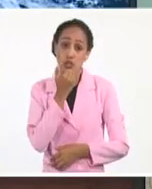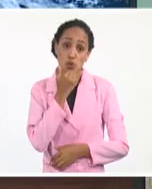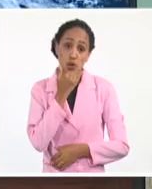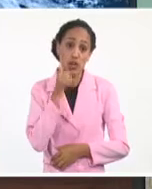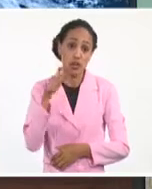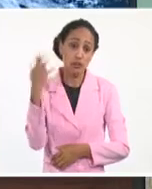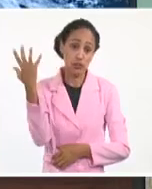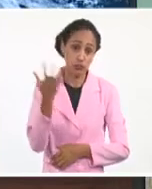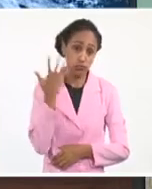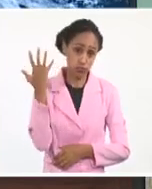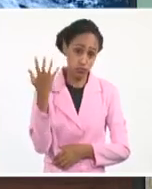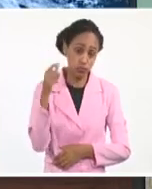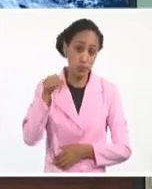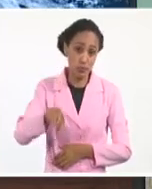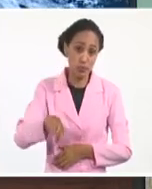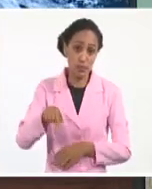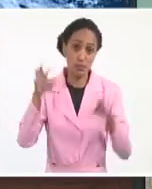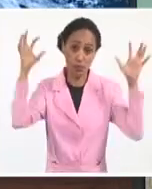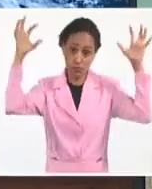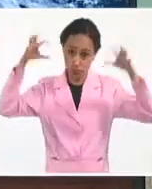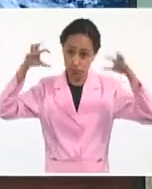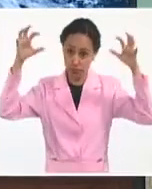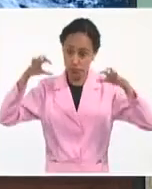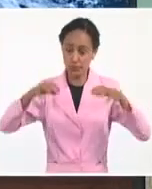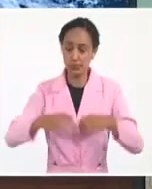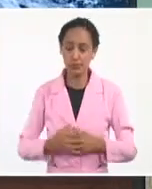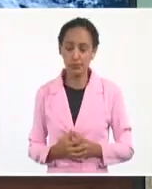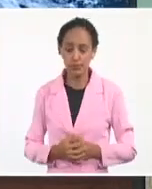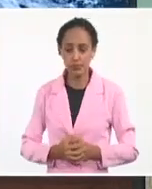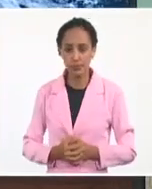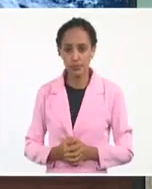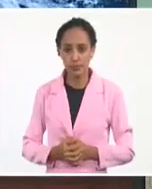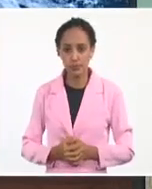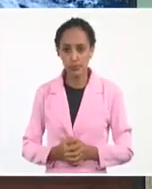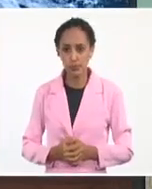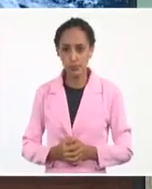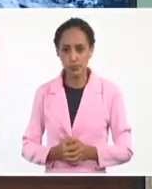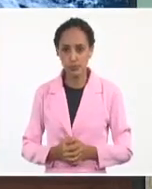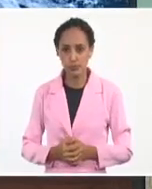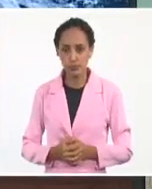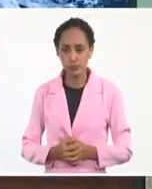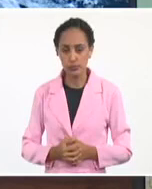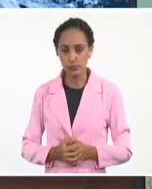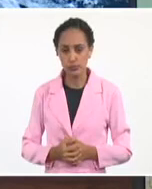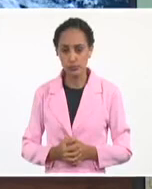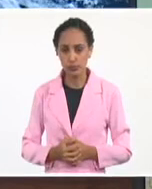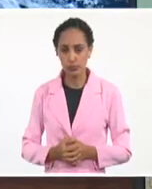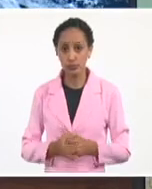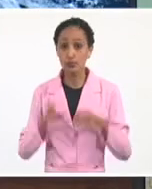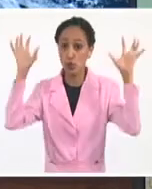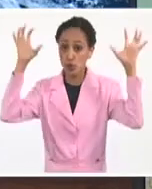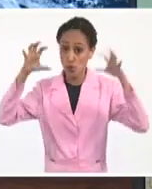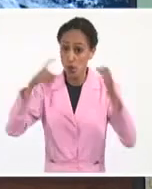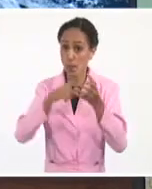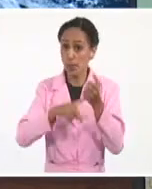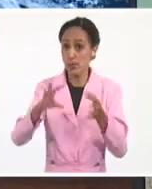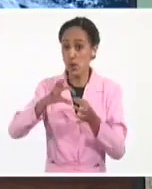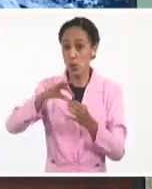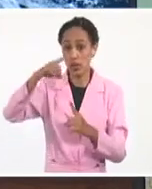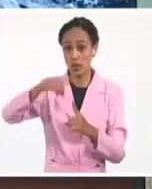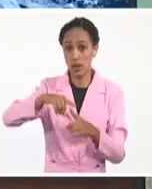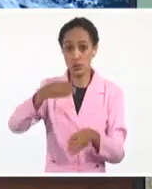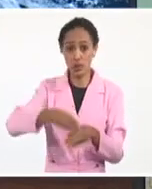ahora tormenta tropical. Las lluvias comenzarán a influir. Guantánamo y Santiago de Cuba ya esta noche.